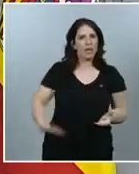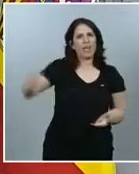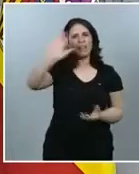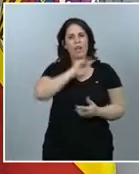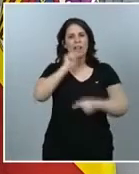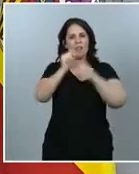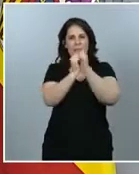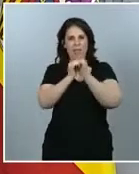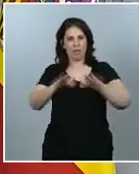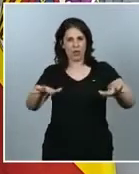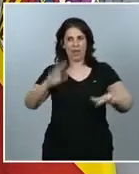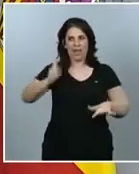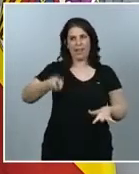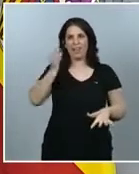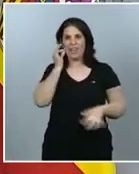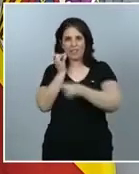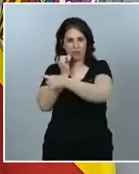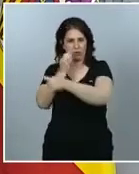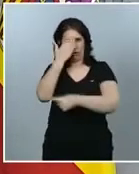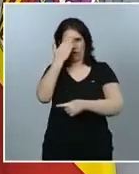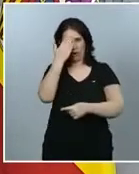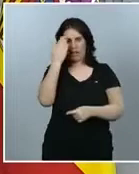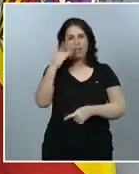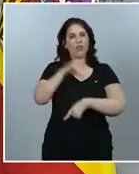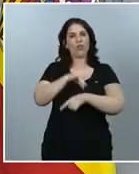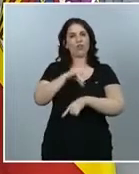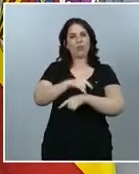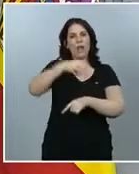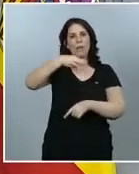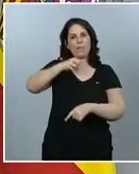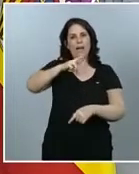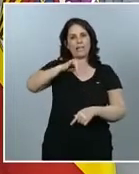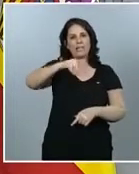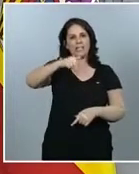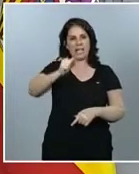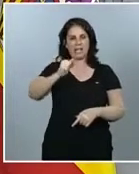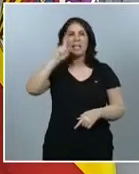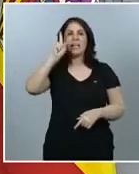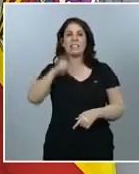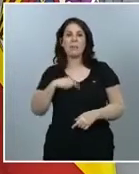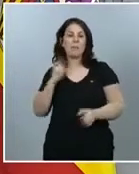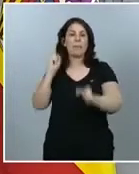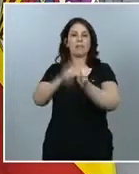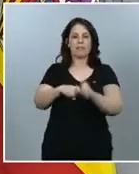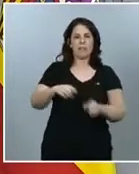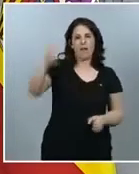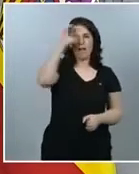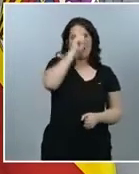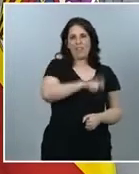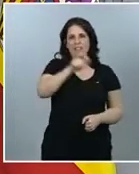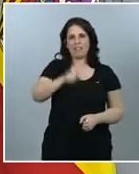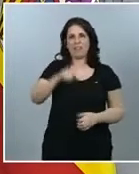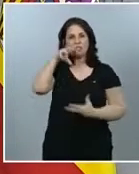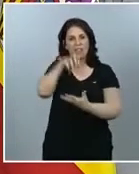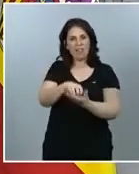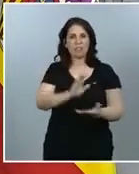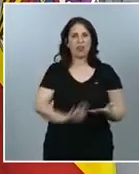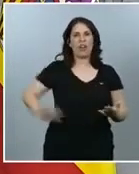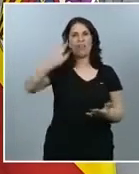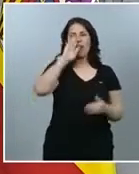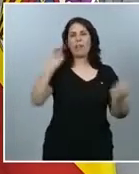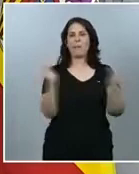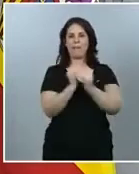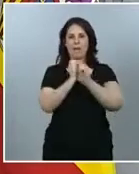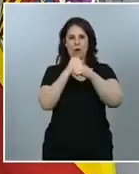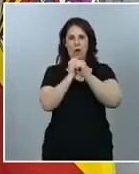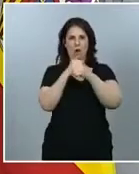con su directora al frente, la doctora Marina Poyán, pero también con la participación de científicos del Centro Nacional de Microbiología, del Centro